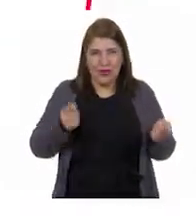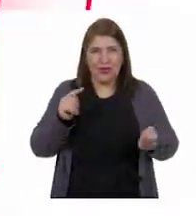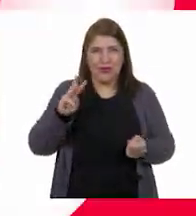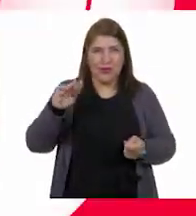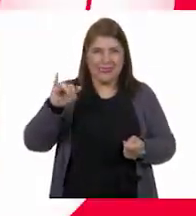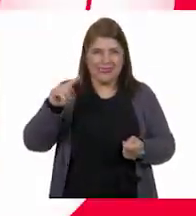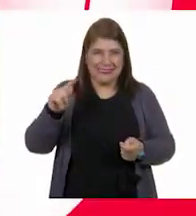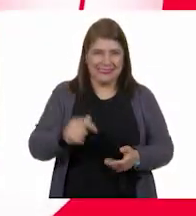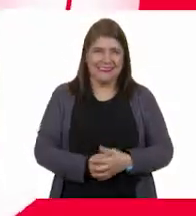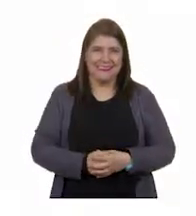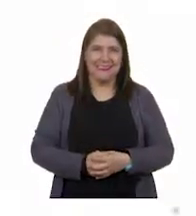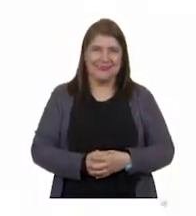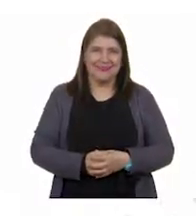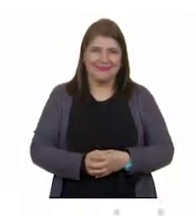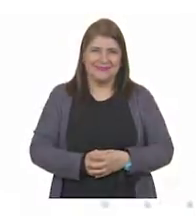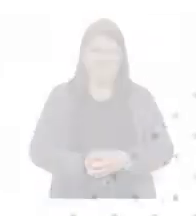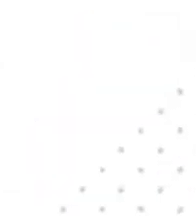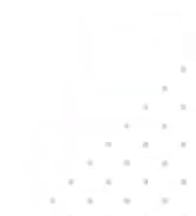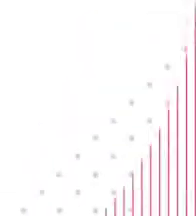¡Twist!